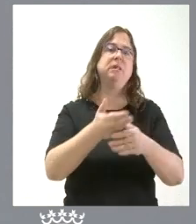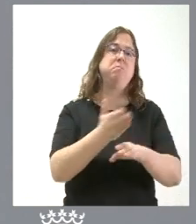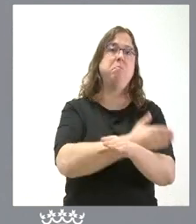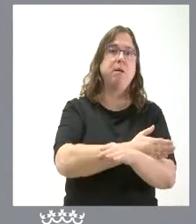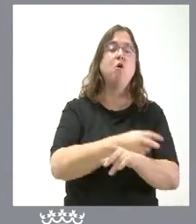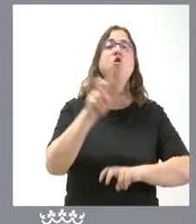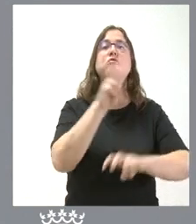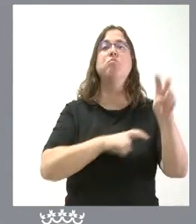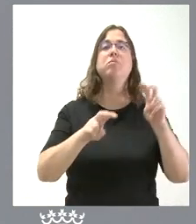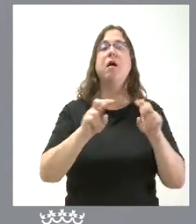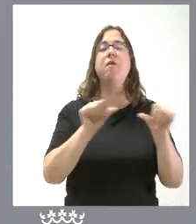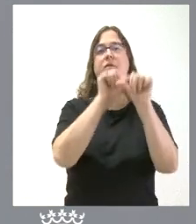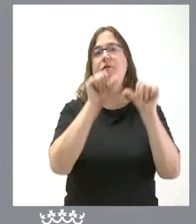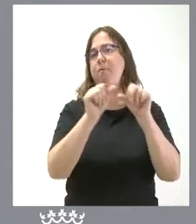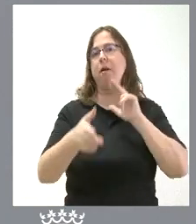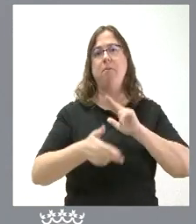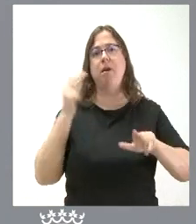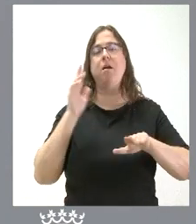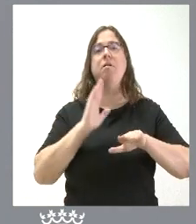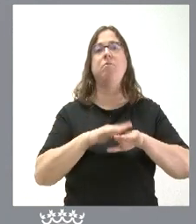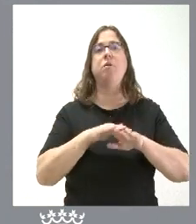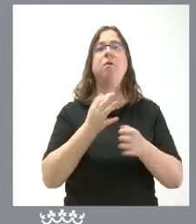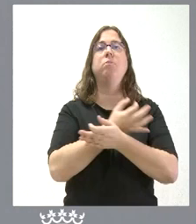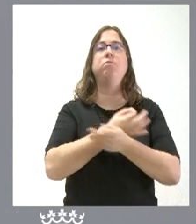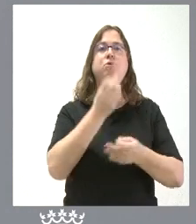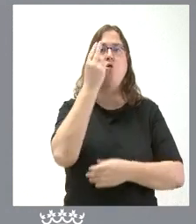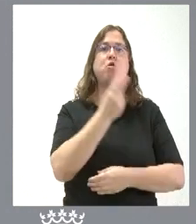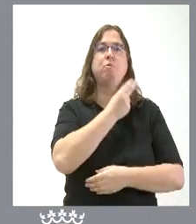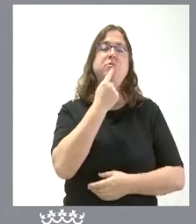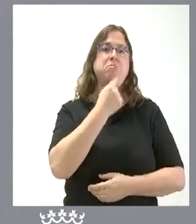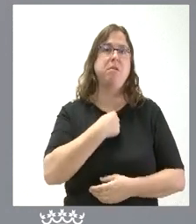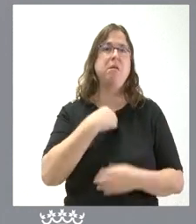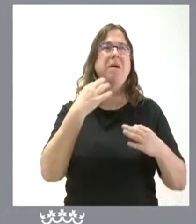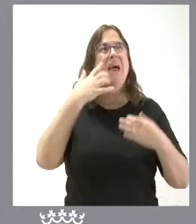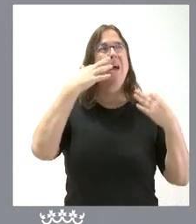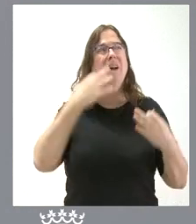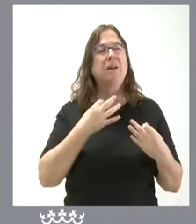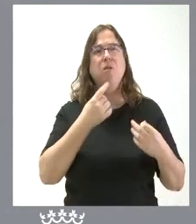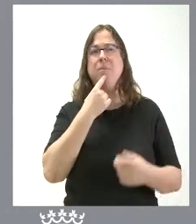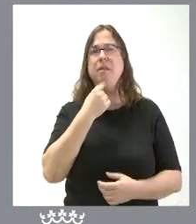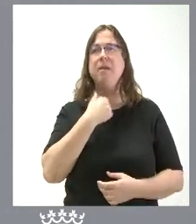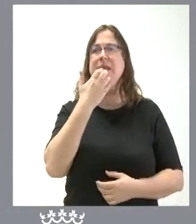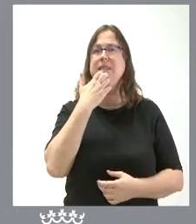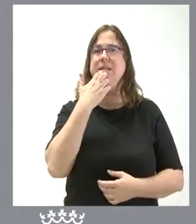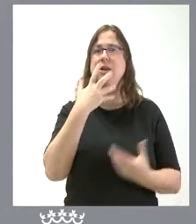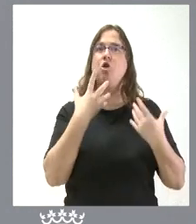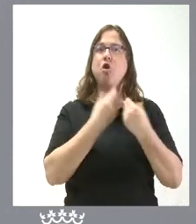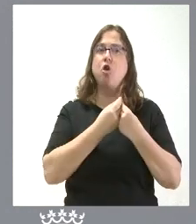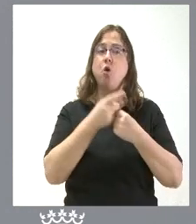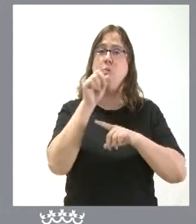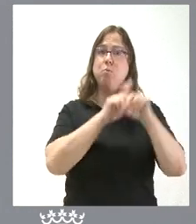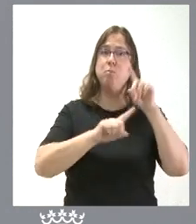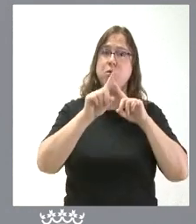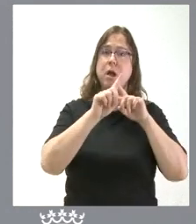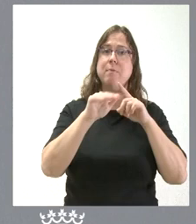pero buscaremos la fórmula más rápida para hacer efectivo ese compromiso que usted señala y creo que planteaba si junto a la resolución del problema